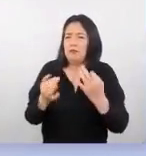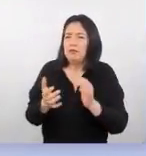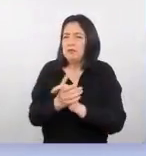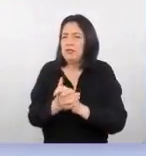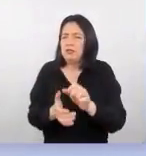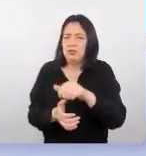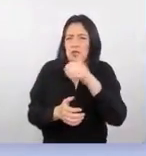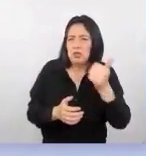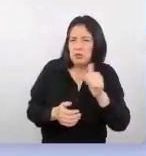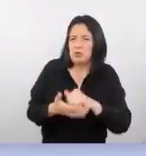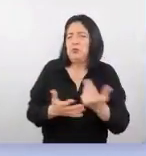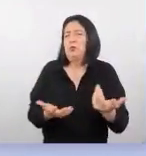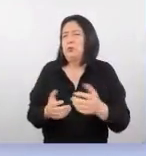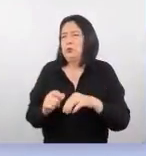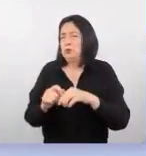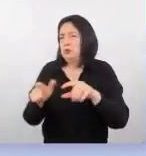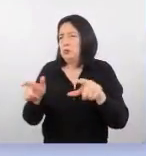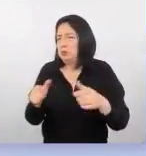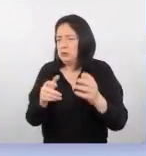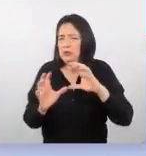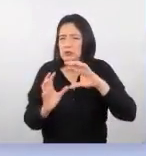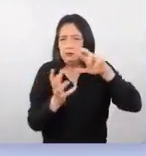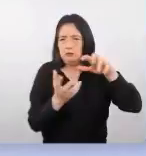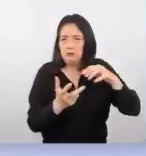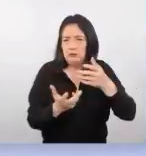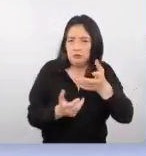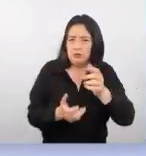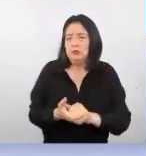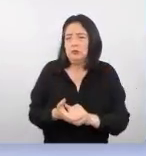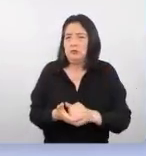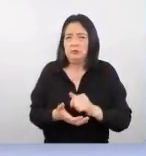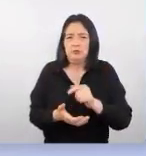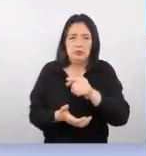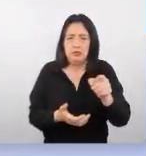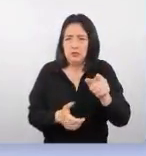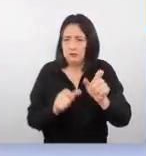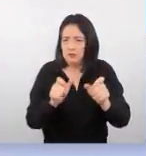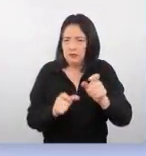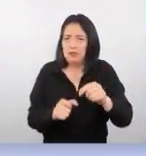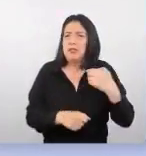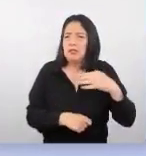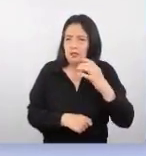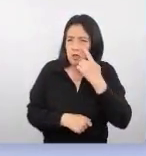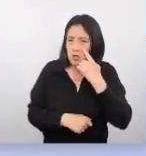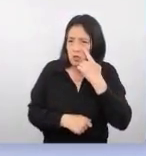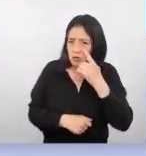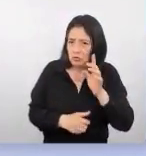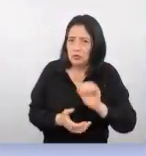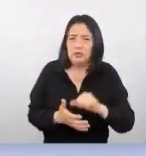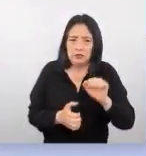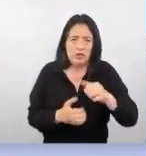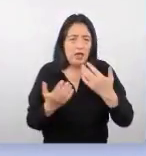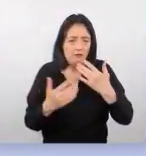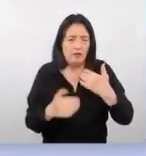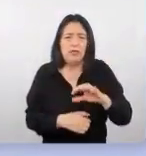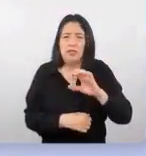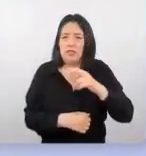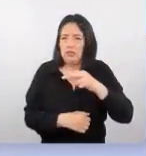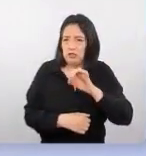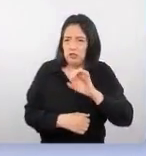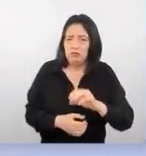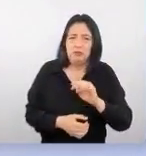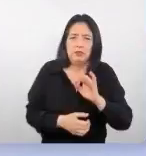en otros lugares del mundo y de hecho, ellos hablan, conocen el chino mandarín, pero hablan